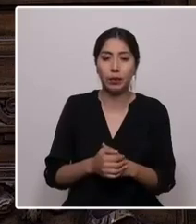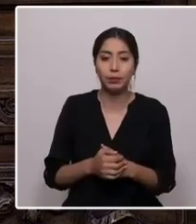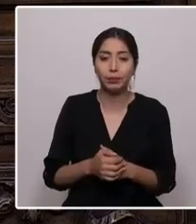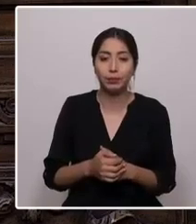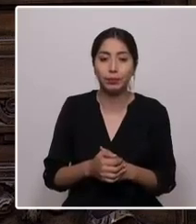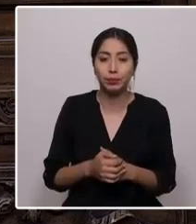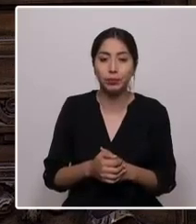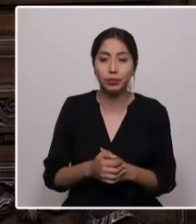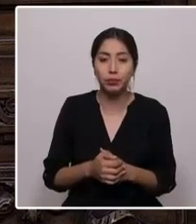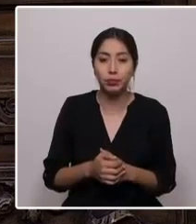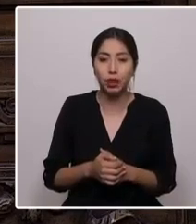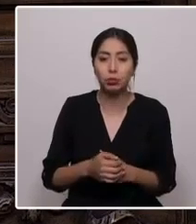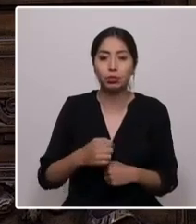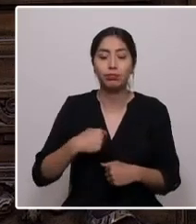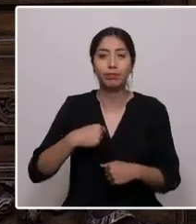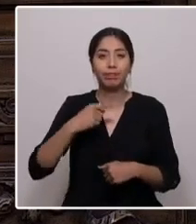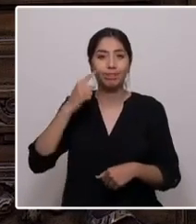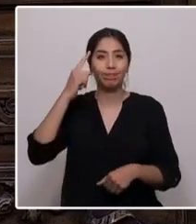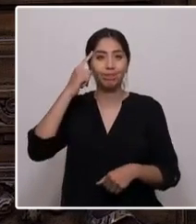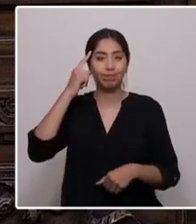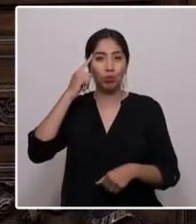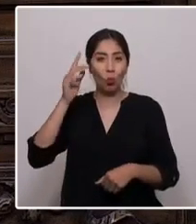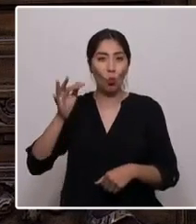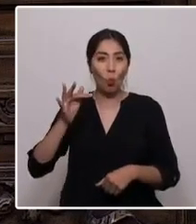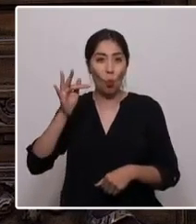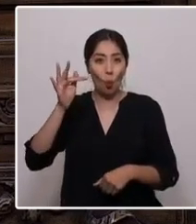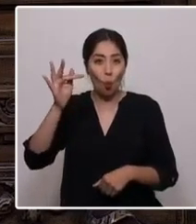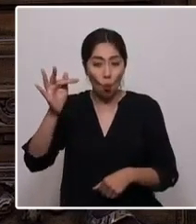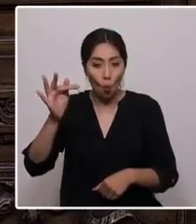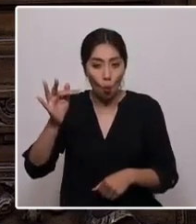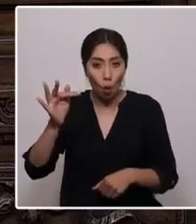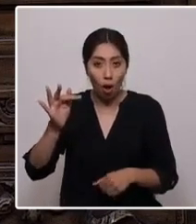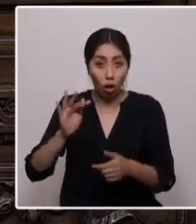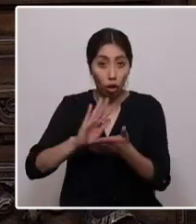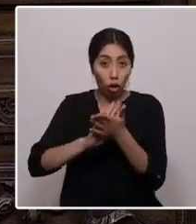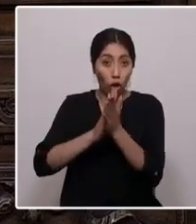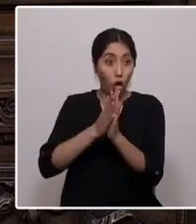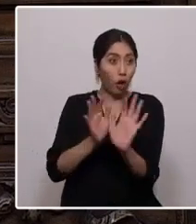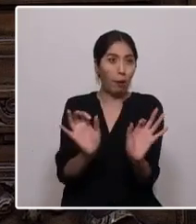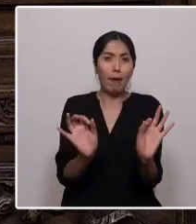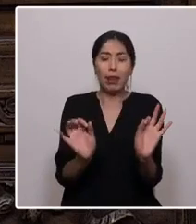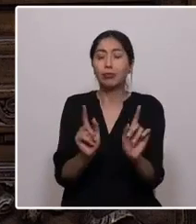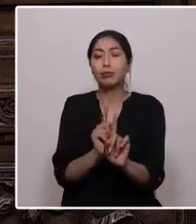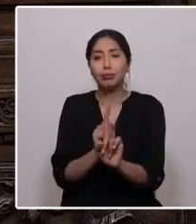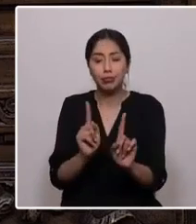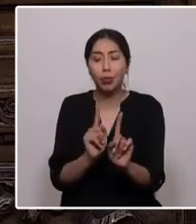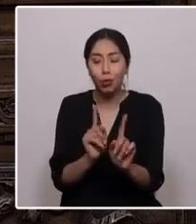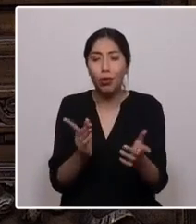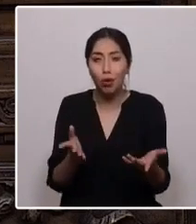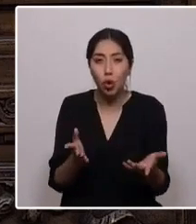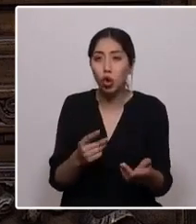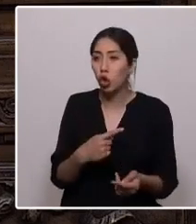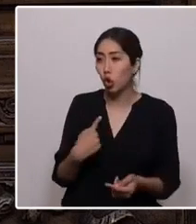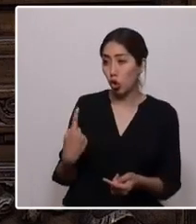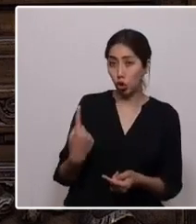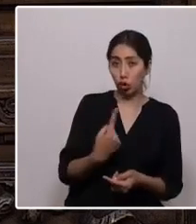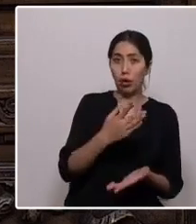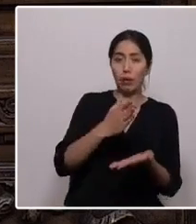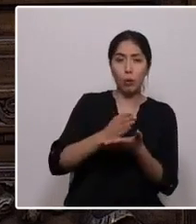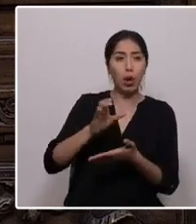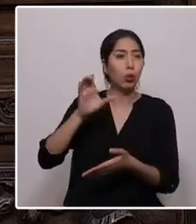eutopía altamente probable, puesto que de nosotros y nosotras depende que escucharnos desde nuestras legitimidades.